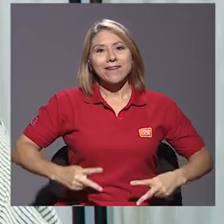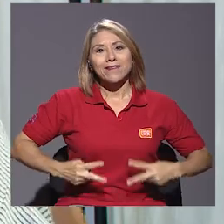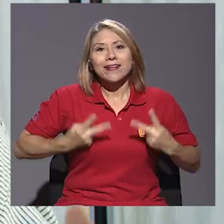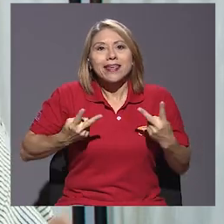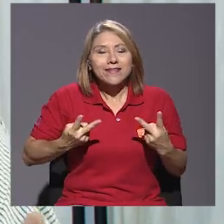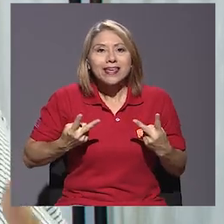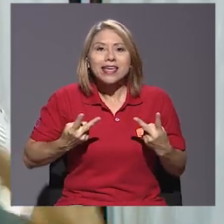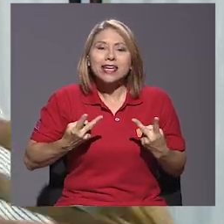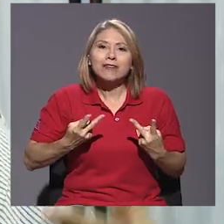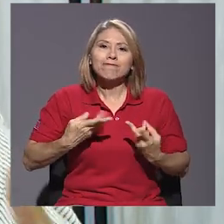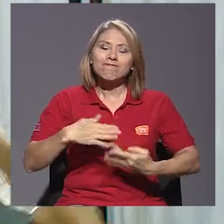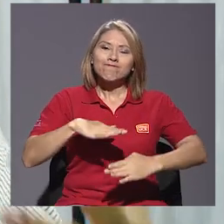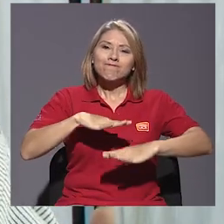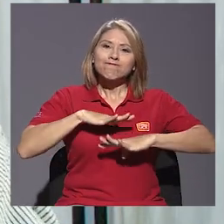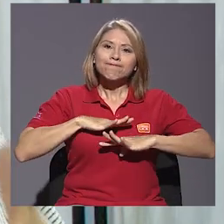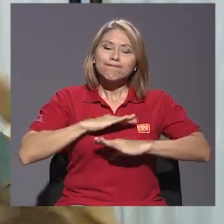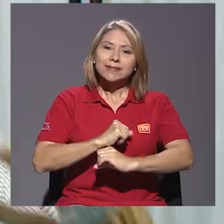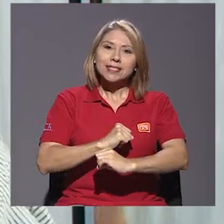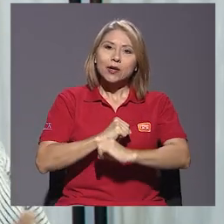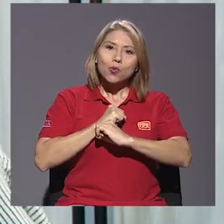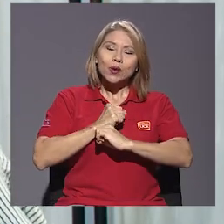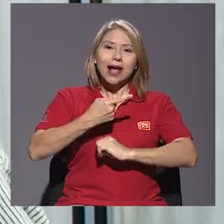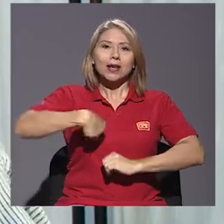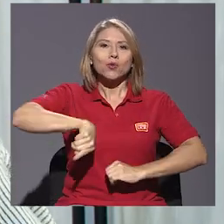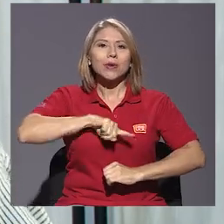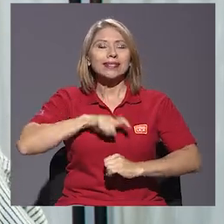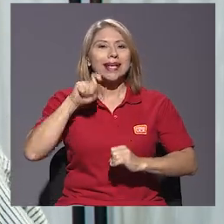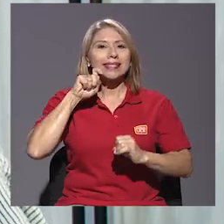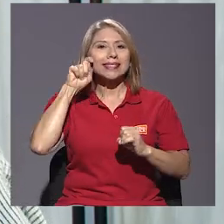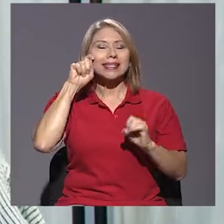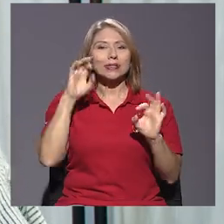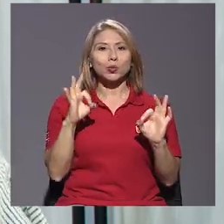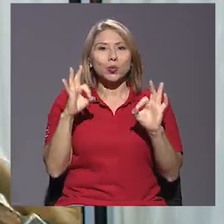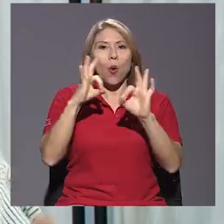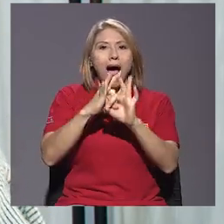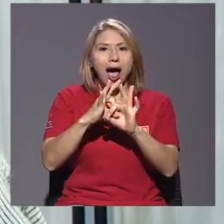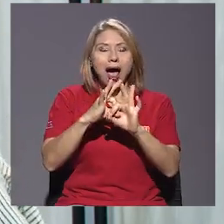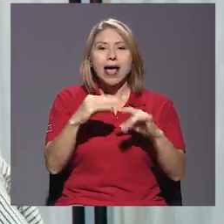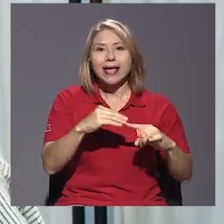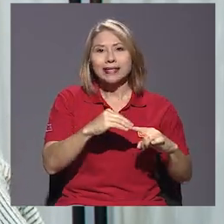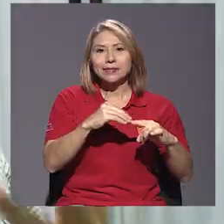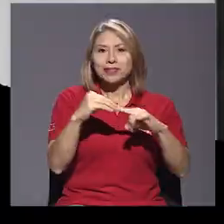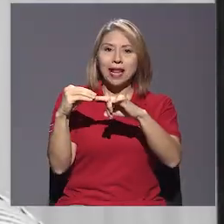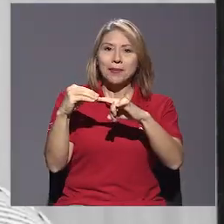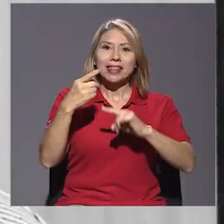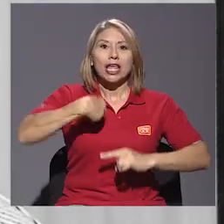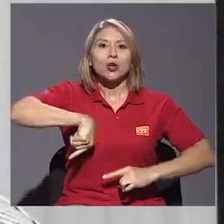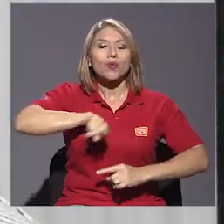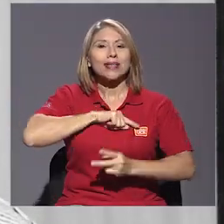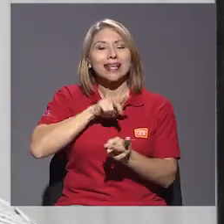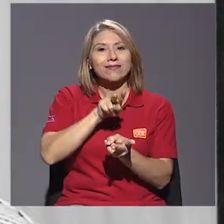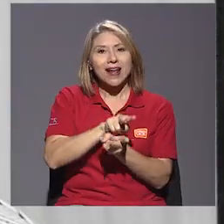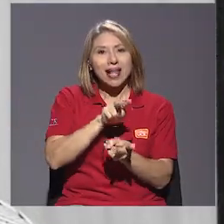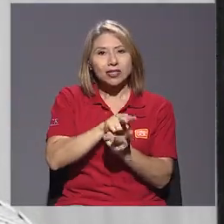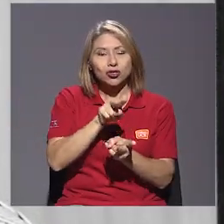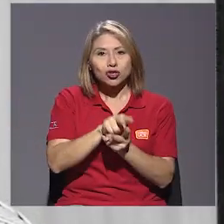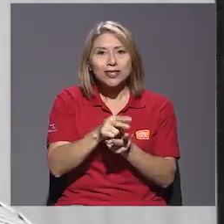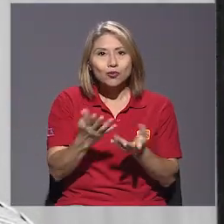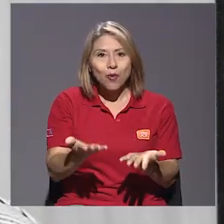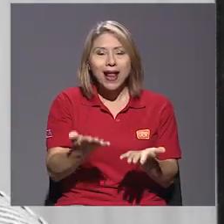vivir en forma plena y segura nuestra sexualidad y en particular nuestras